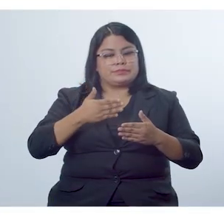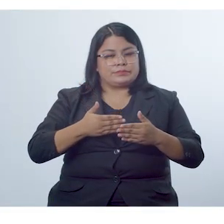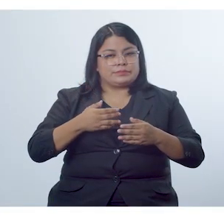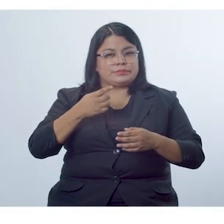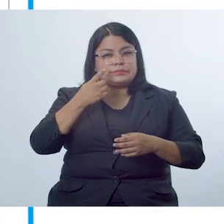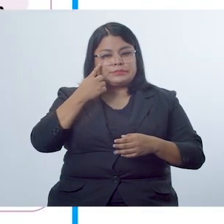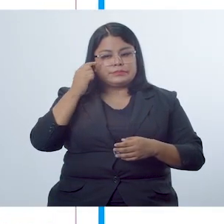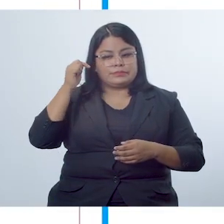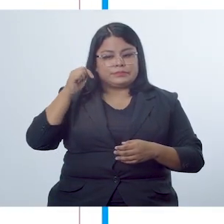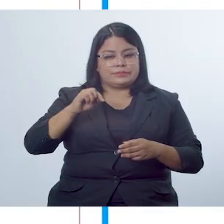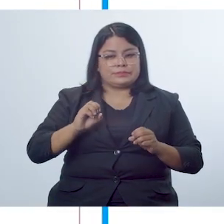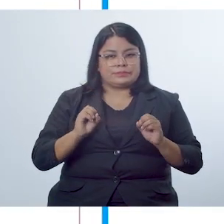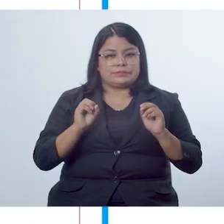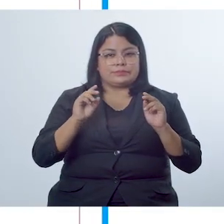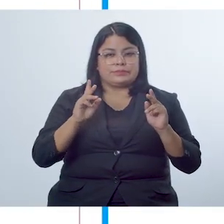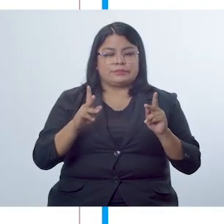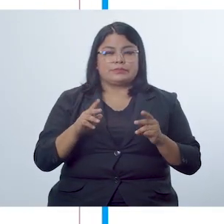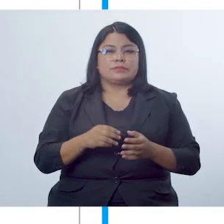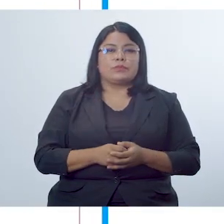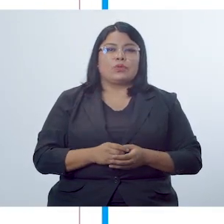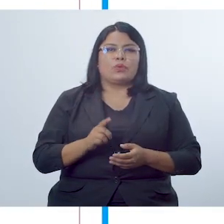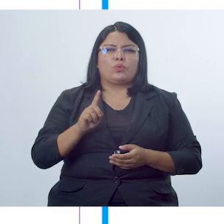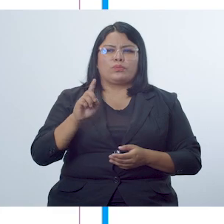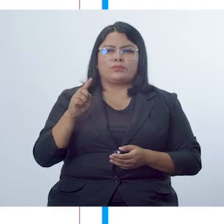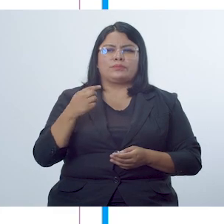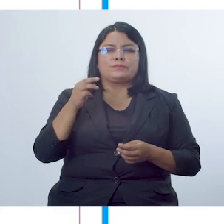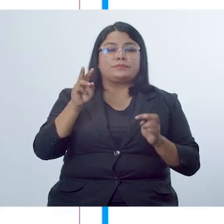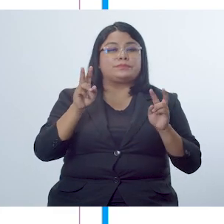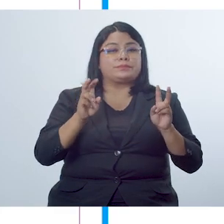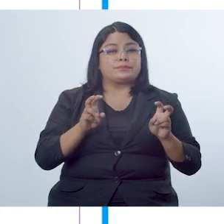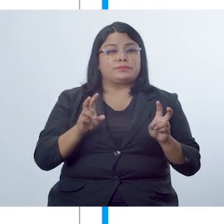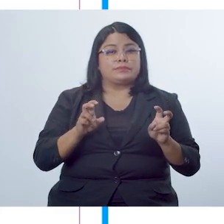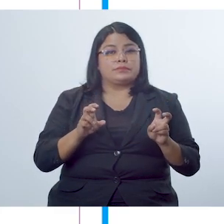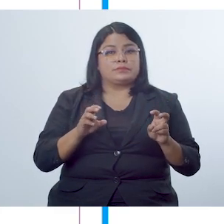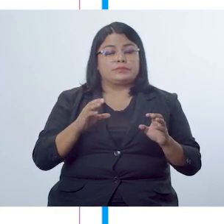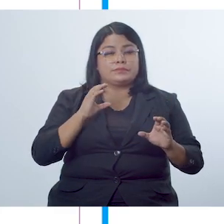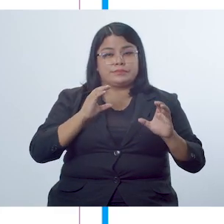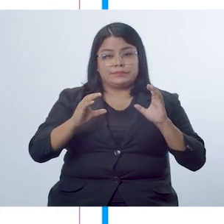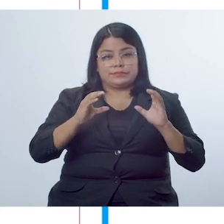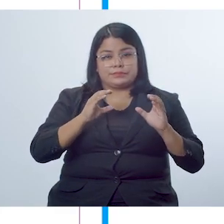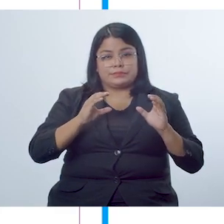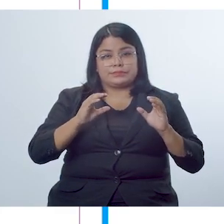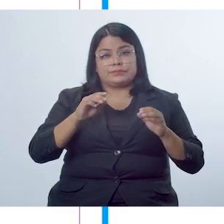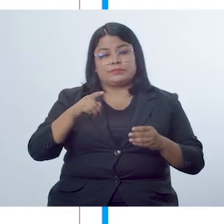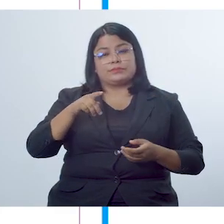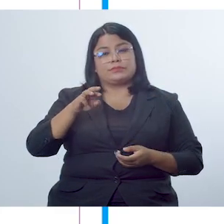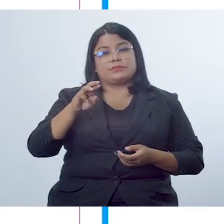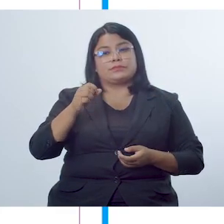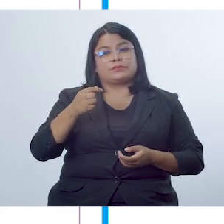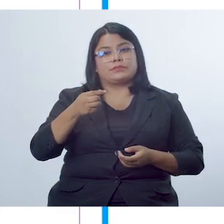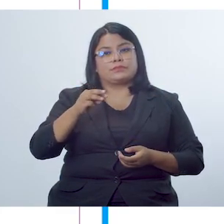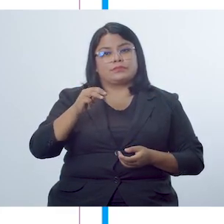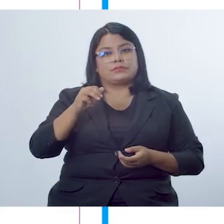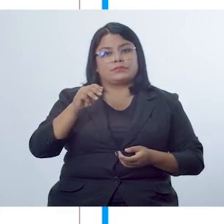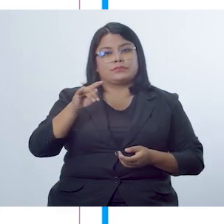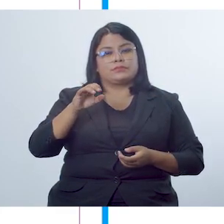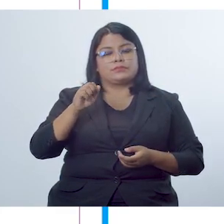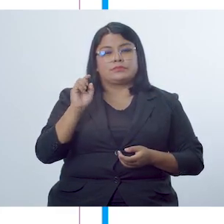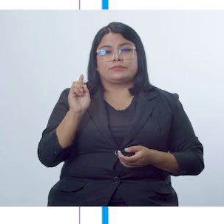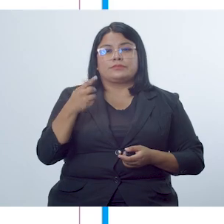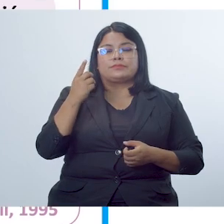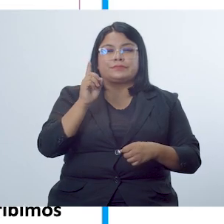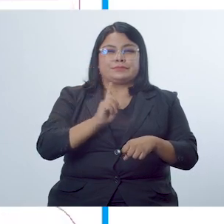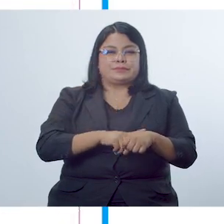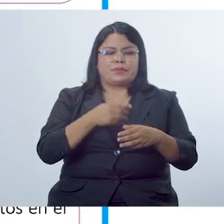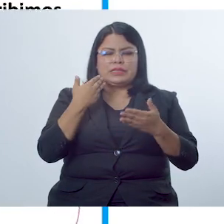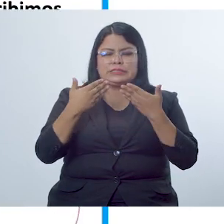Anticipación. En este caso, tenemos como uno de los primeros contenidos la comunicación pragmática. En un primer